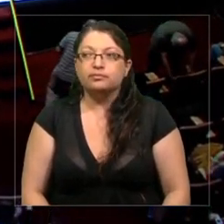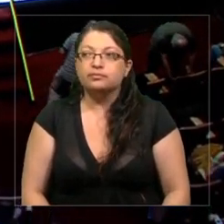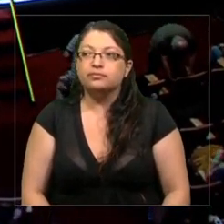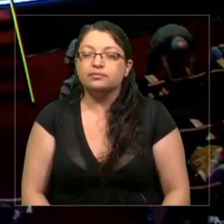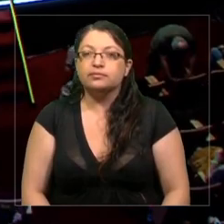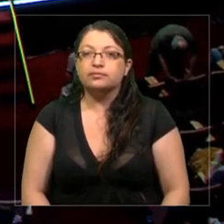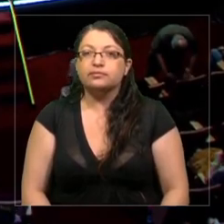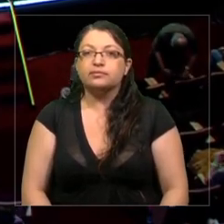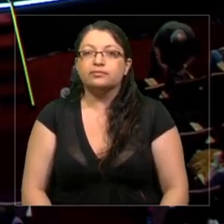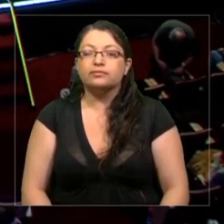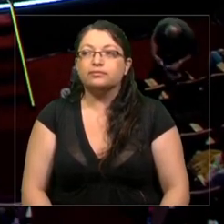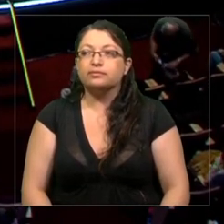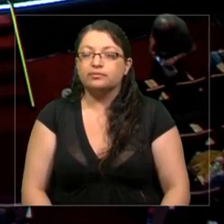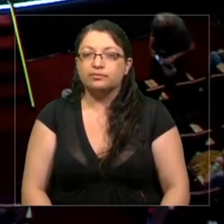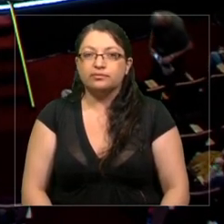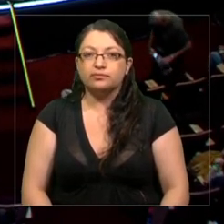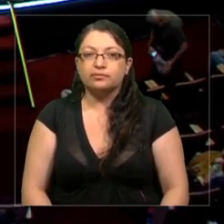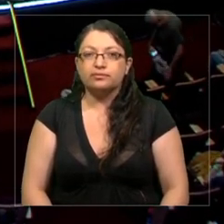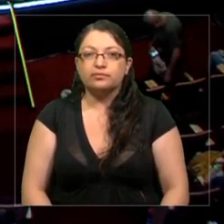¿Ya se fue el colo?